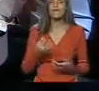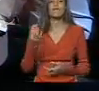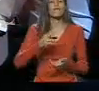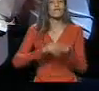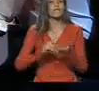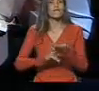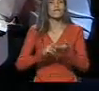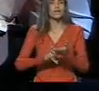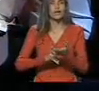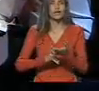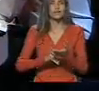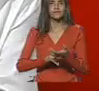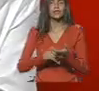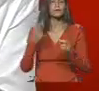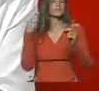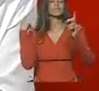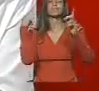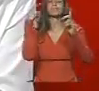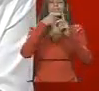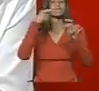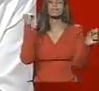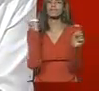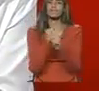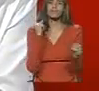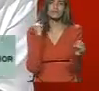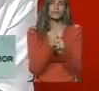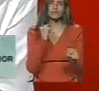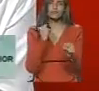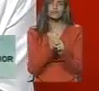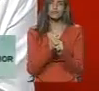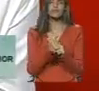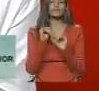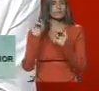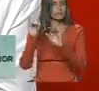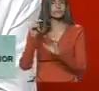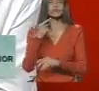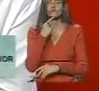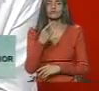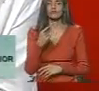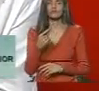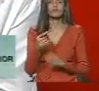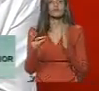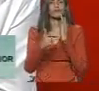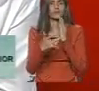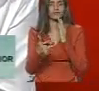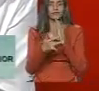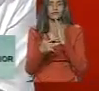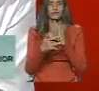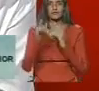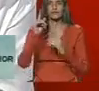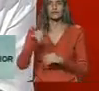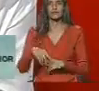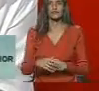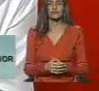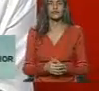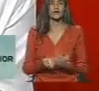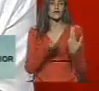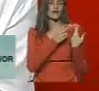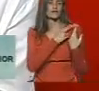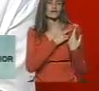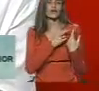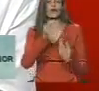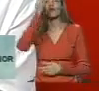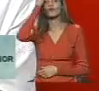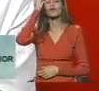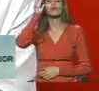verdad está focalizada en un trabajo, como ella lo decía, tanto técnico como con responsabilidad y